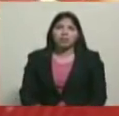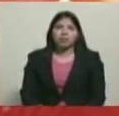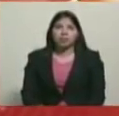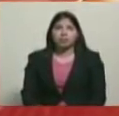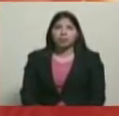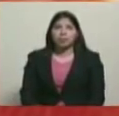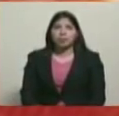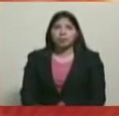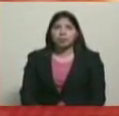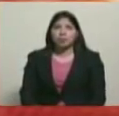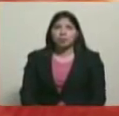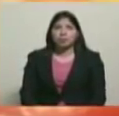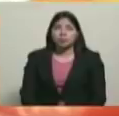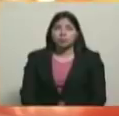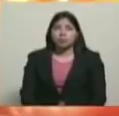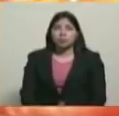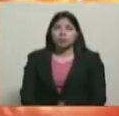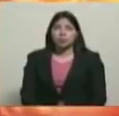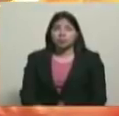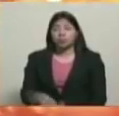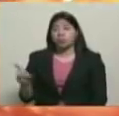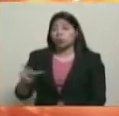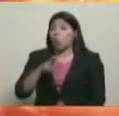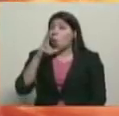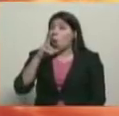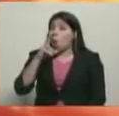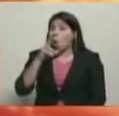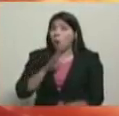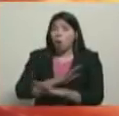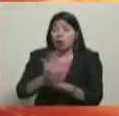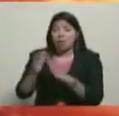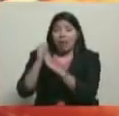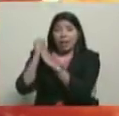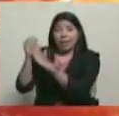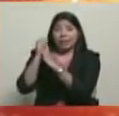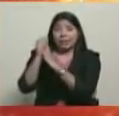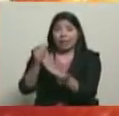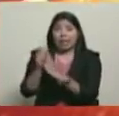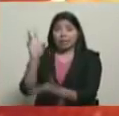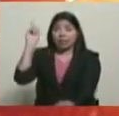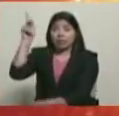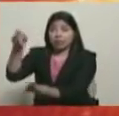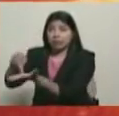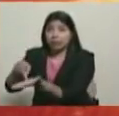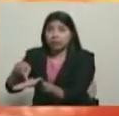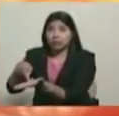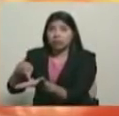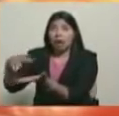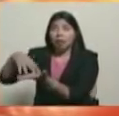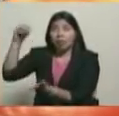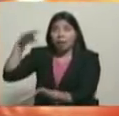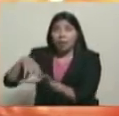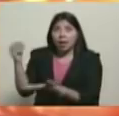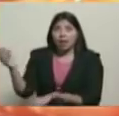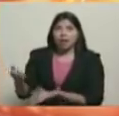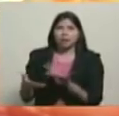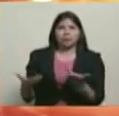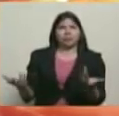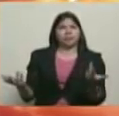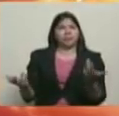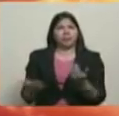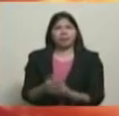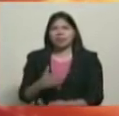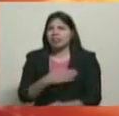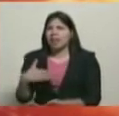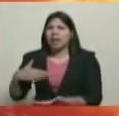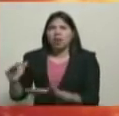bueno, más fascistas, de presentarse allá, como que allá en Plaza Altamira, van a dar un golpe de Estado